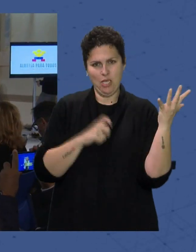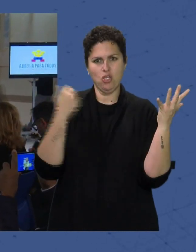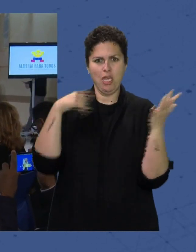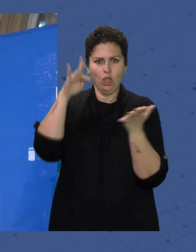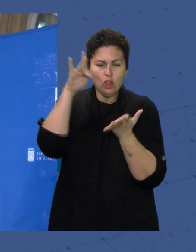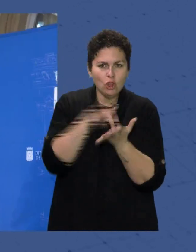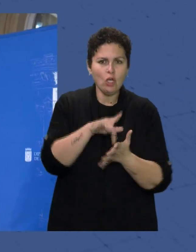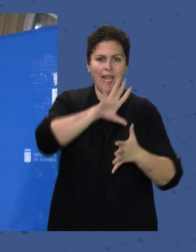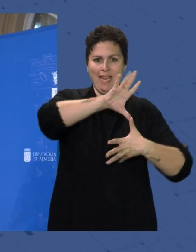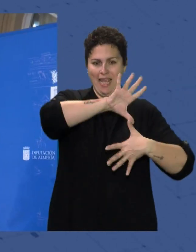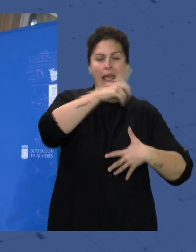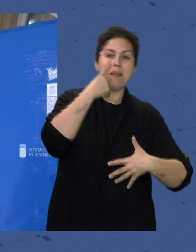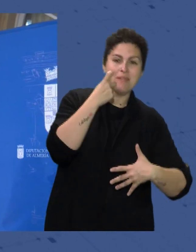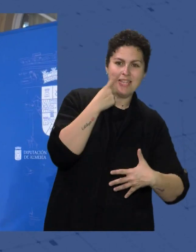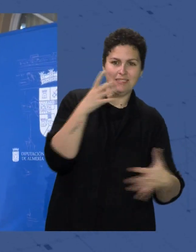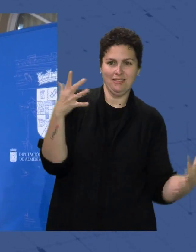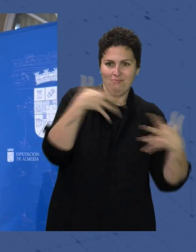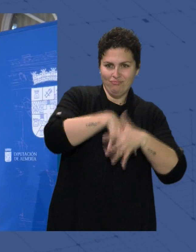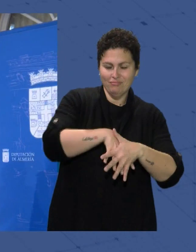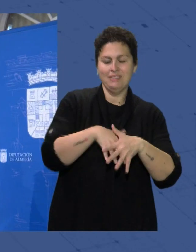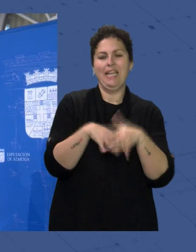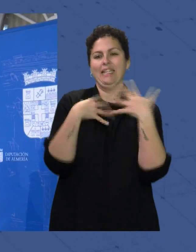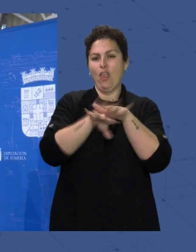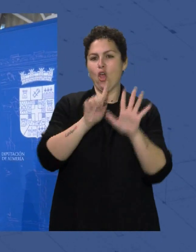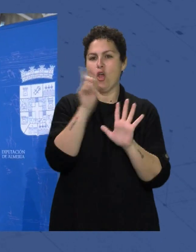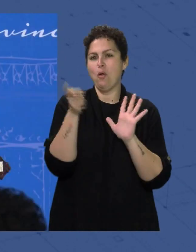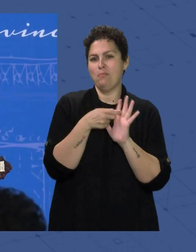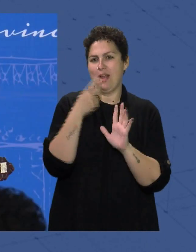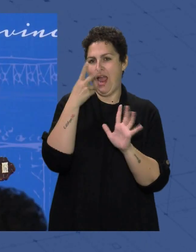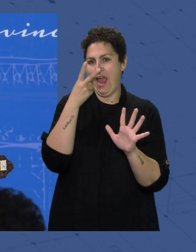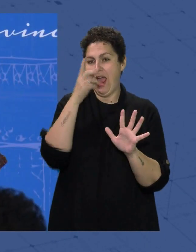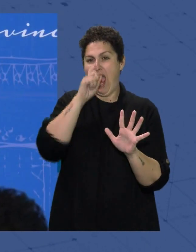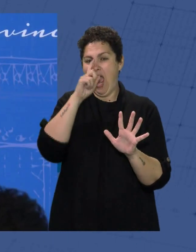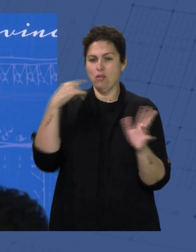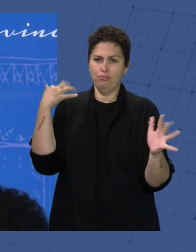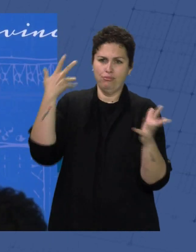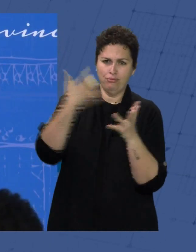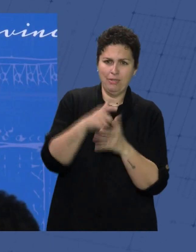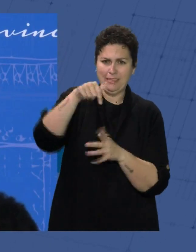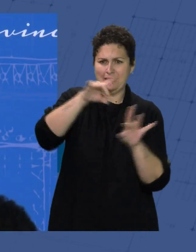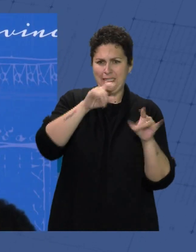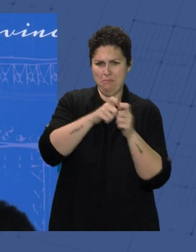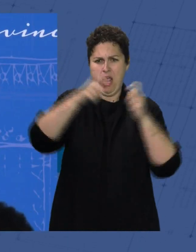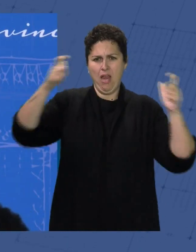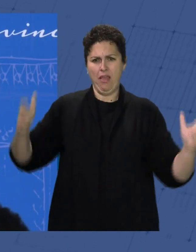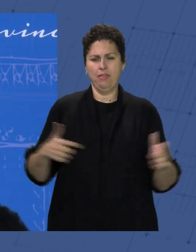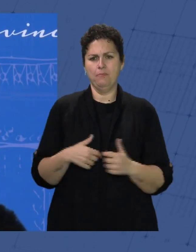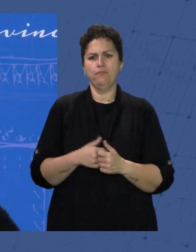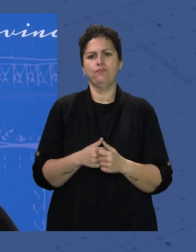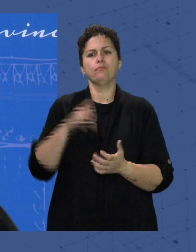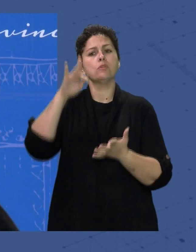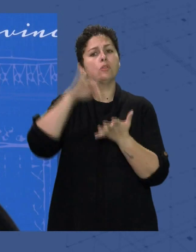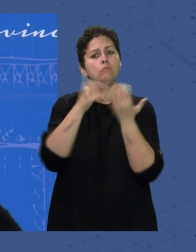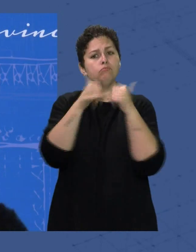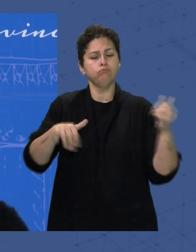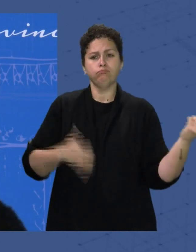latinoalmerienses Y su plena integración Años en los que Han contribuido Al engrandecimiento De esta tierra El acto Se cerró Con la actuación Del médico